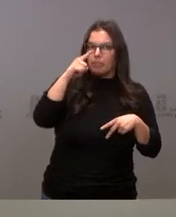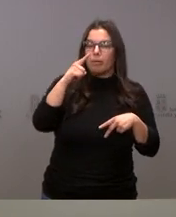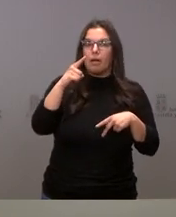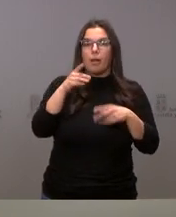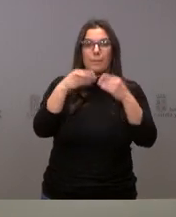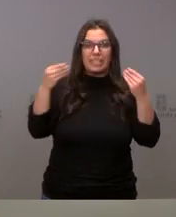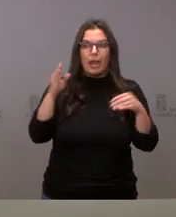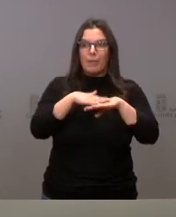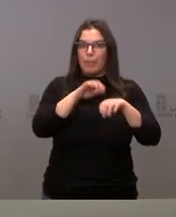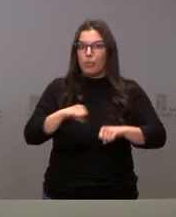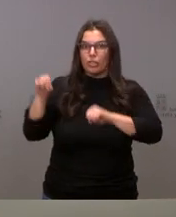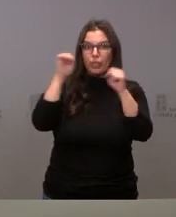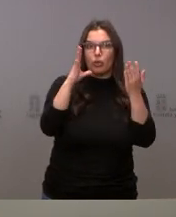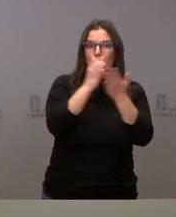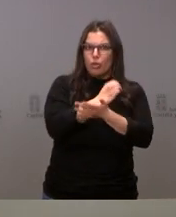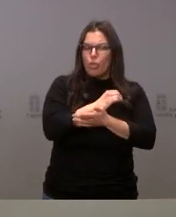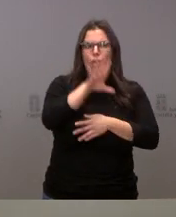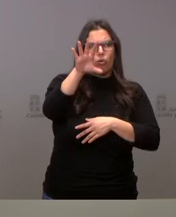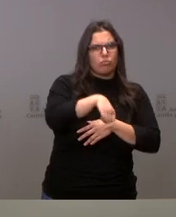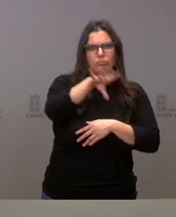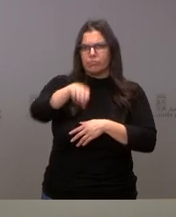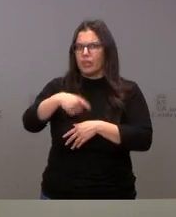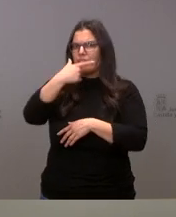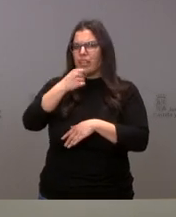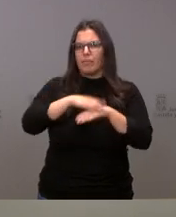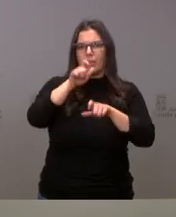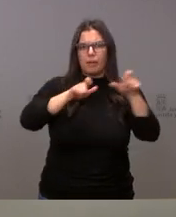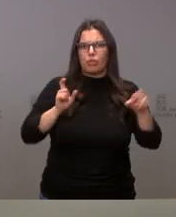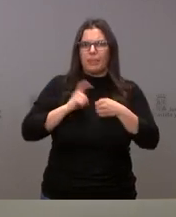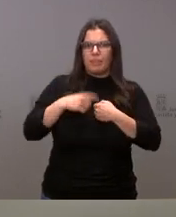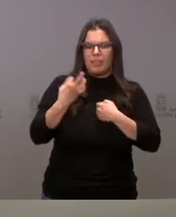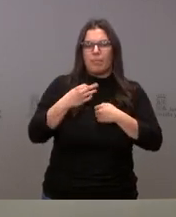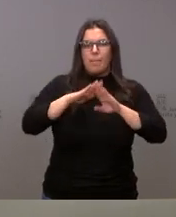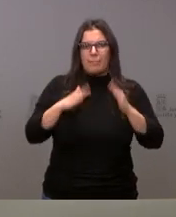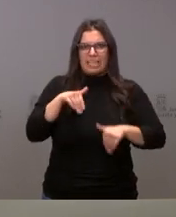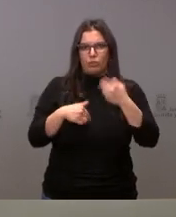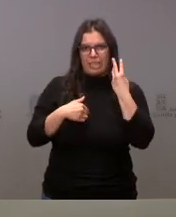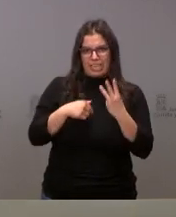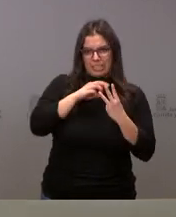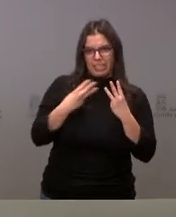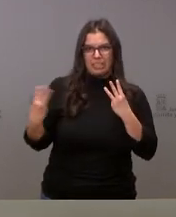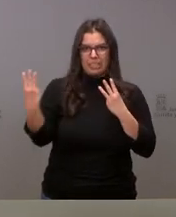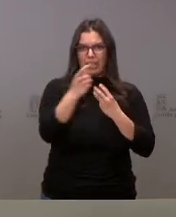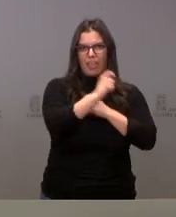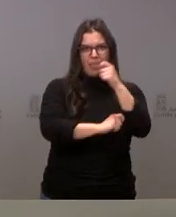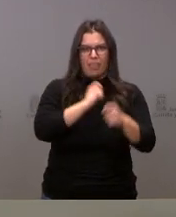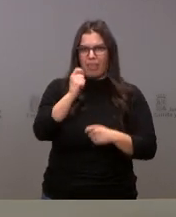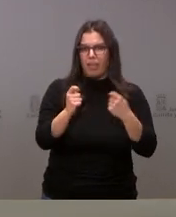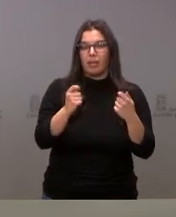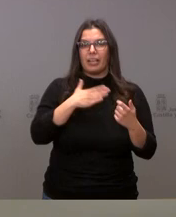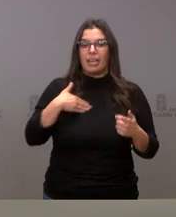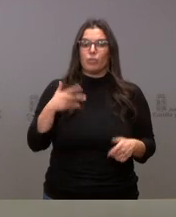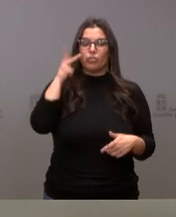el material de protección y del protocolo de acción a los miembros de las mesas electorales. Hemos tratado de hacer compatible un derecho